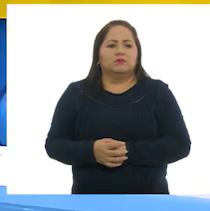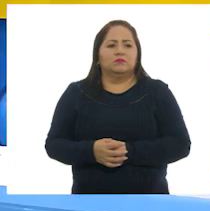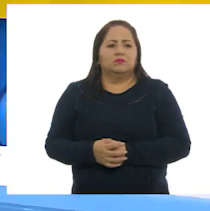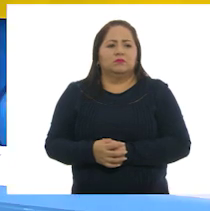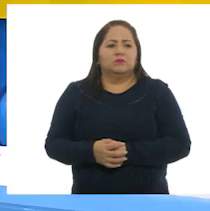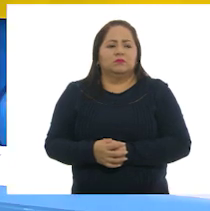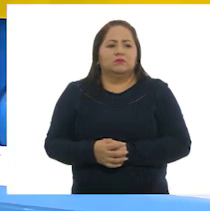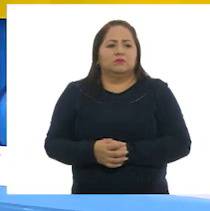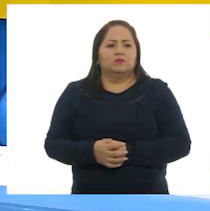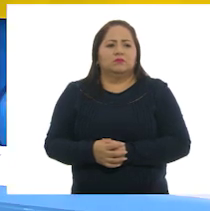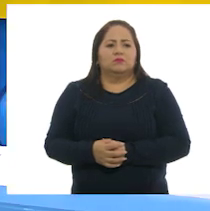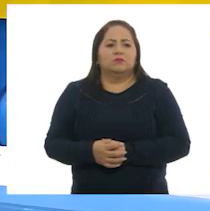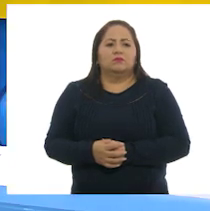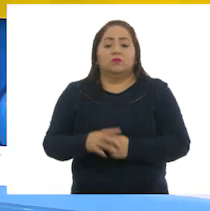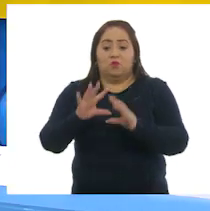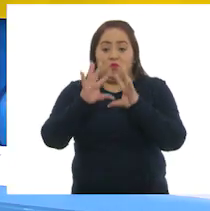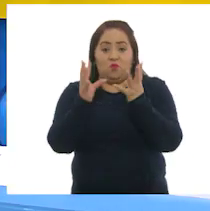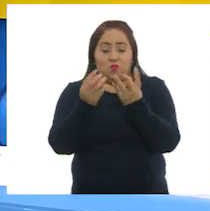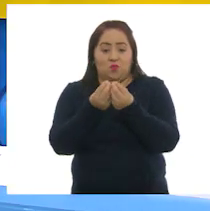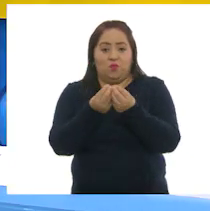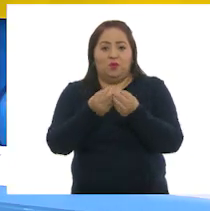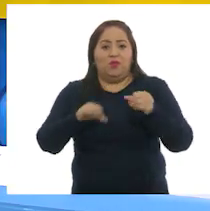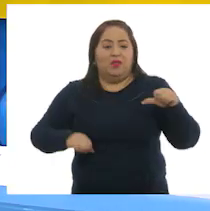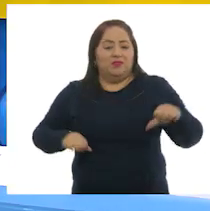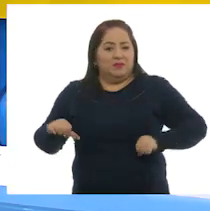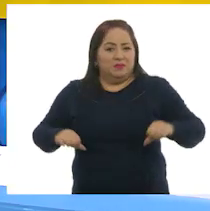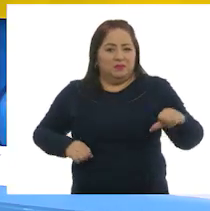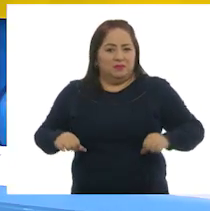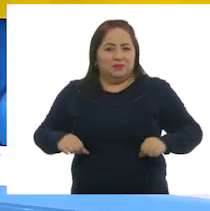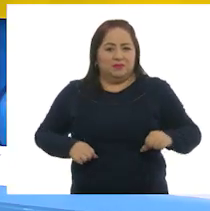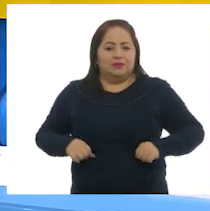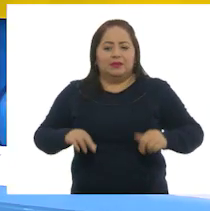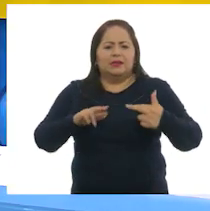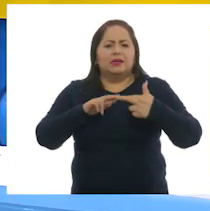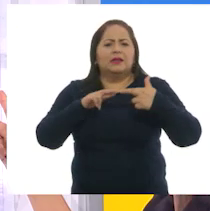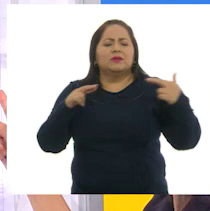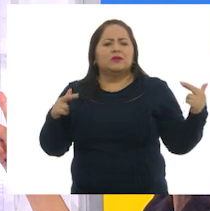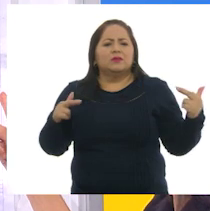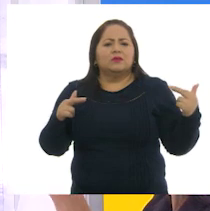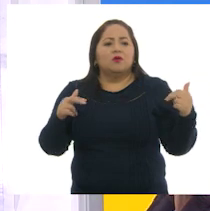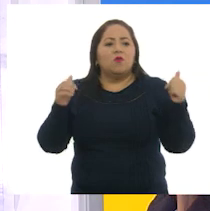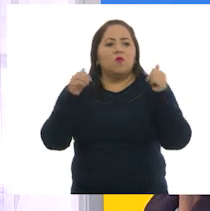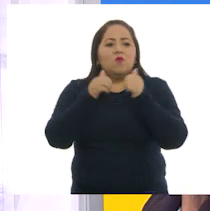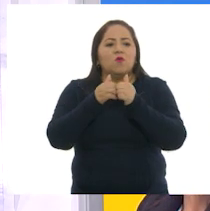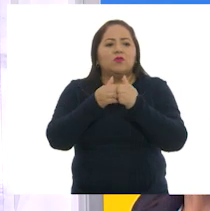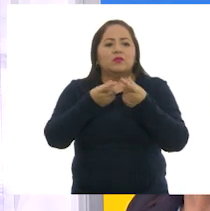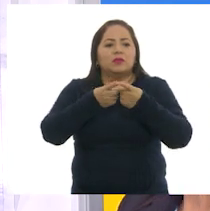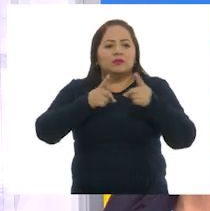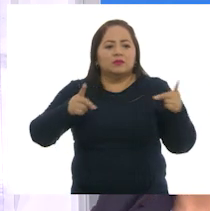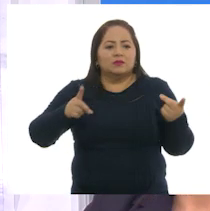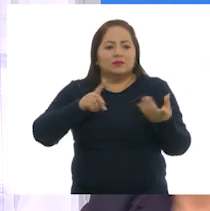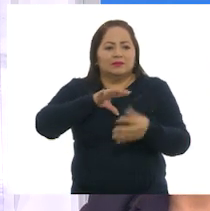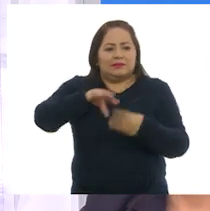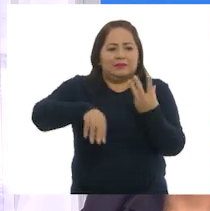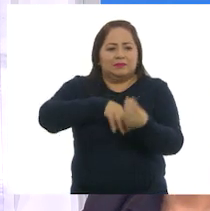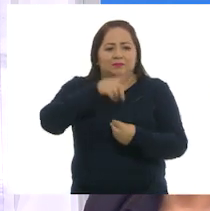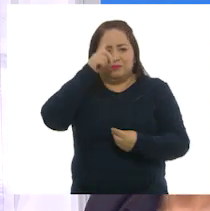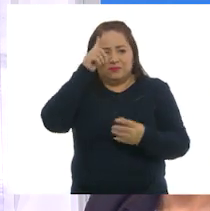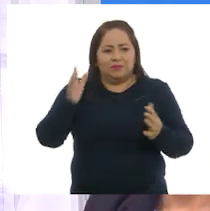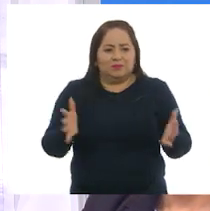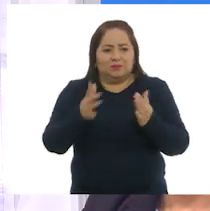afirmación? Conjunto de actividades relacionadas con el desarrollo sustentable